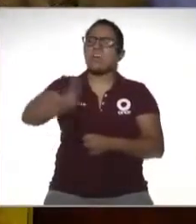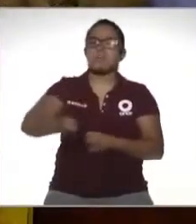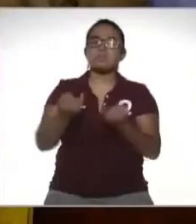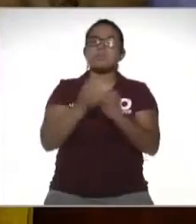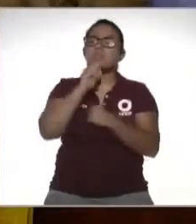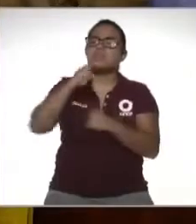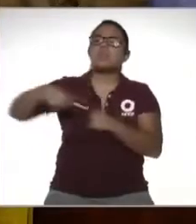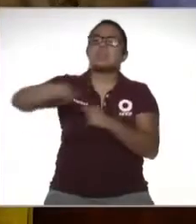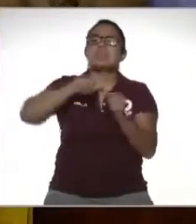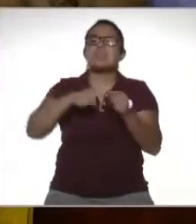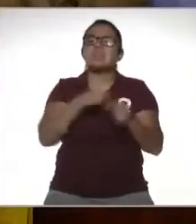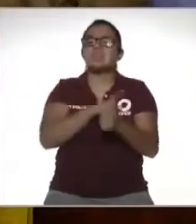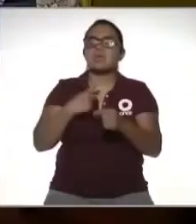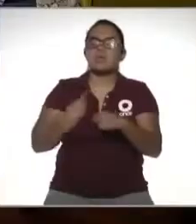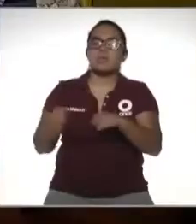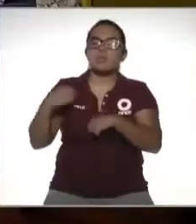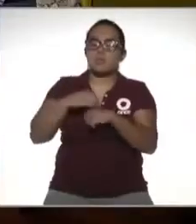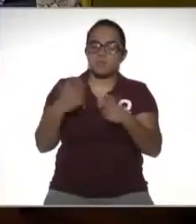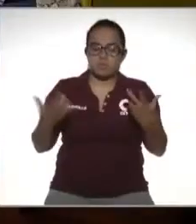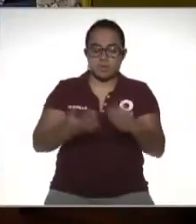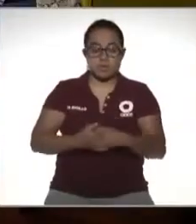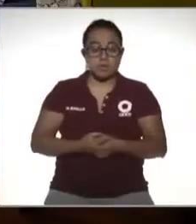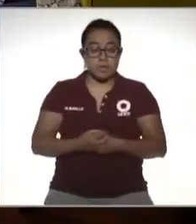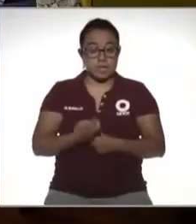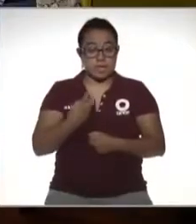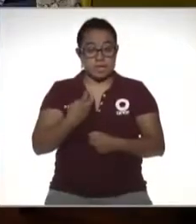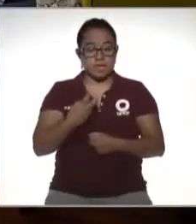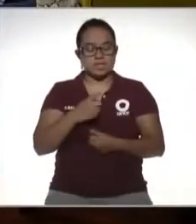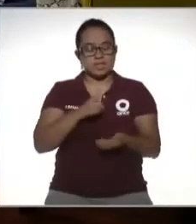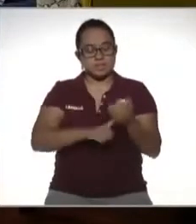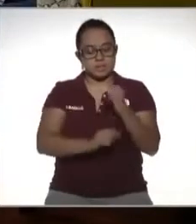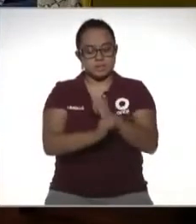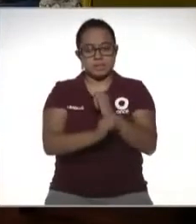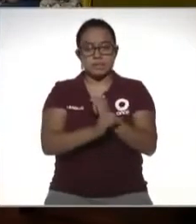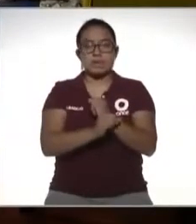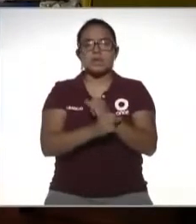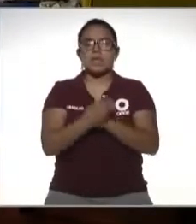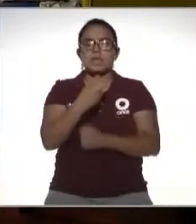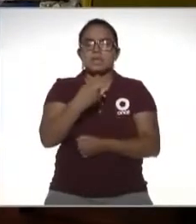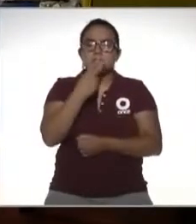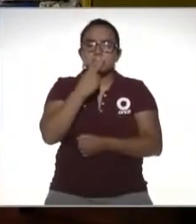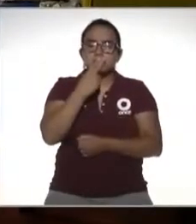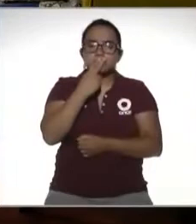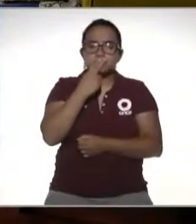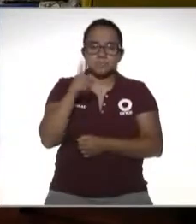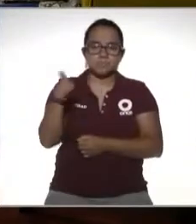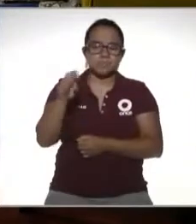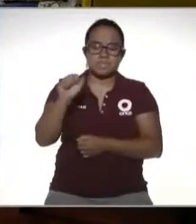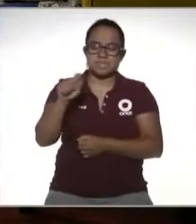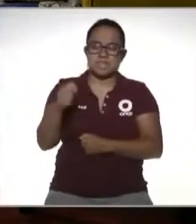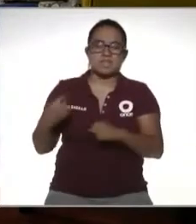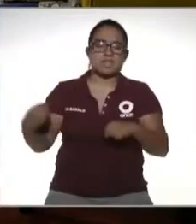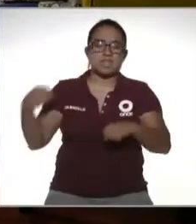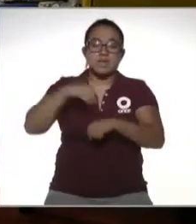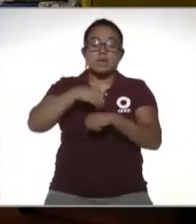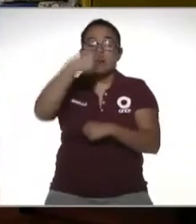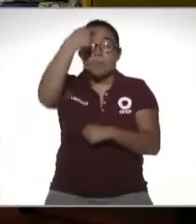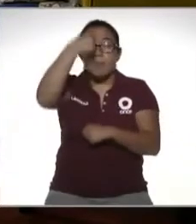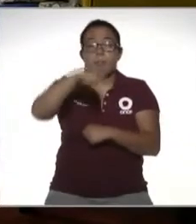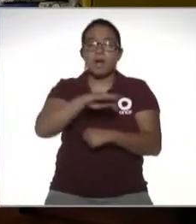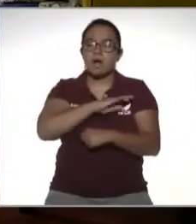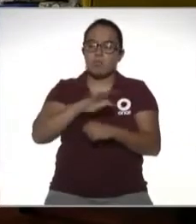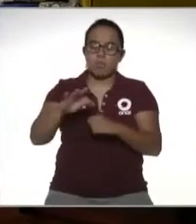el buzón tributario es un sistema electrónico que habilita o habilitó el SAT para tener